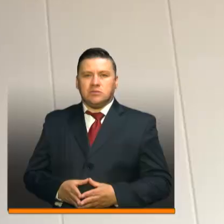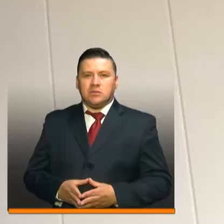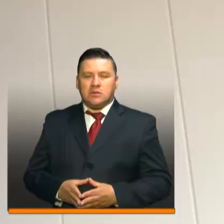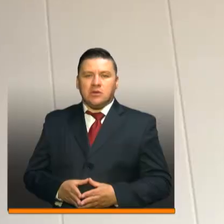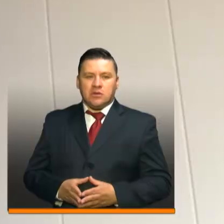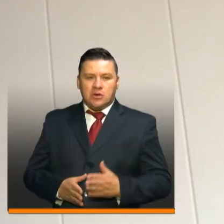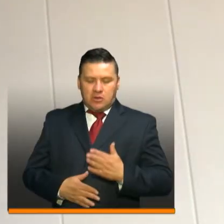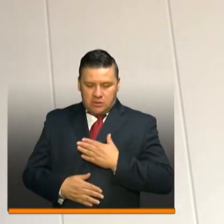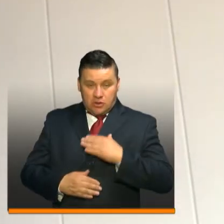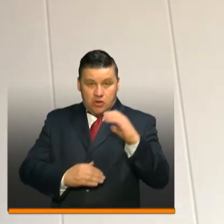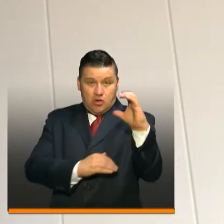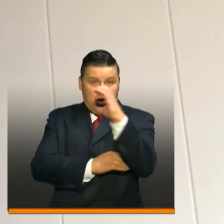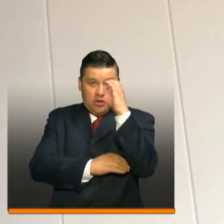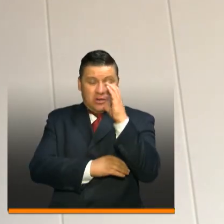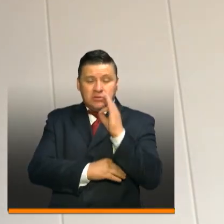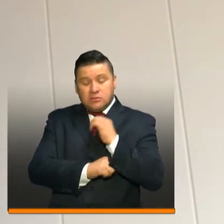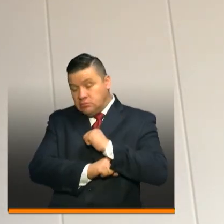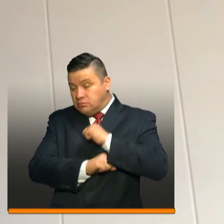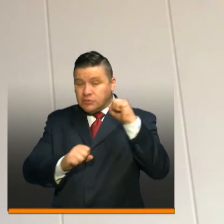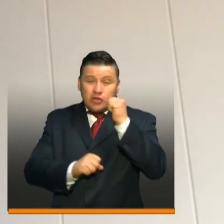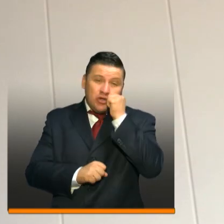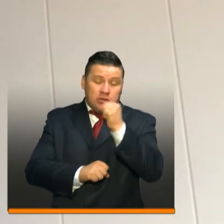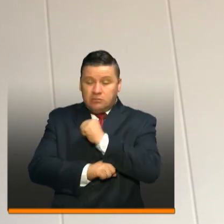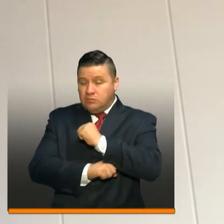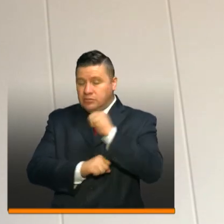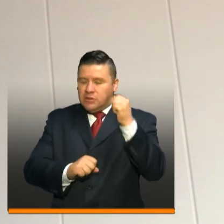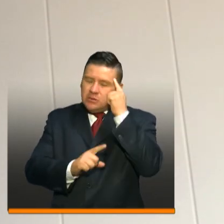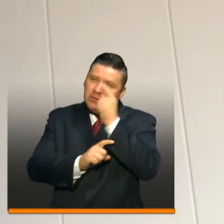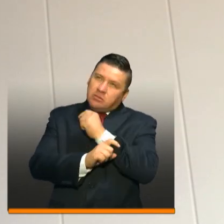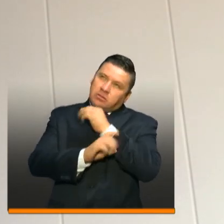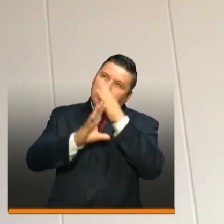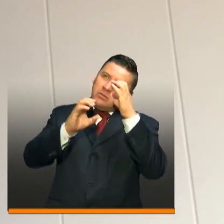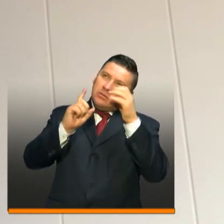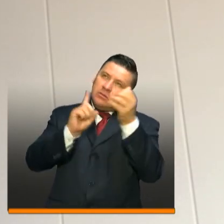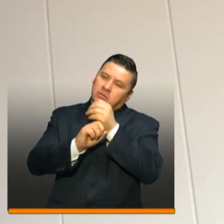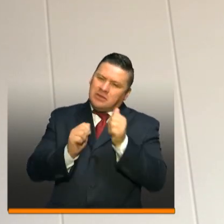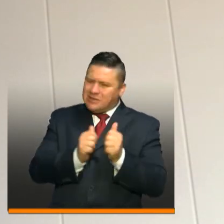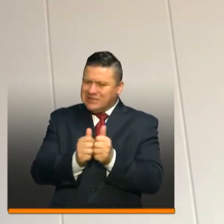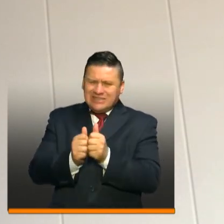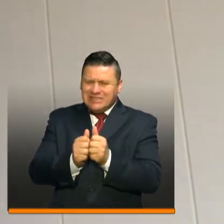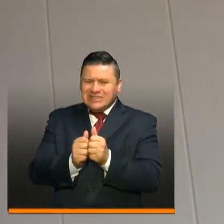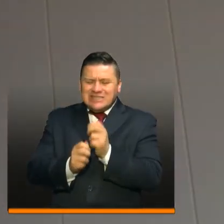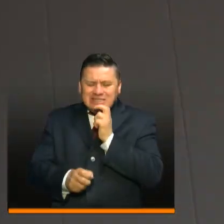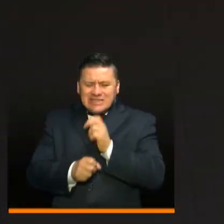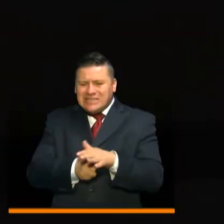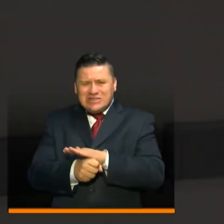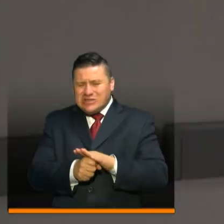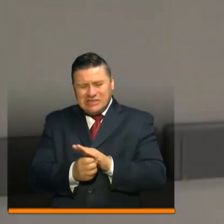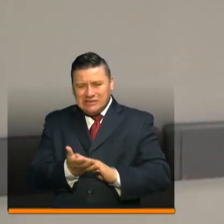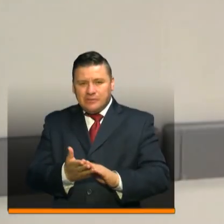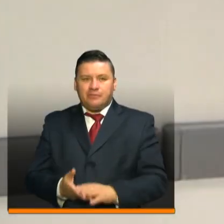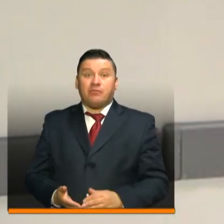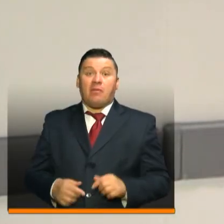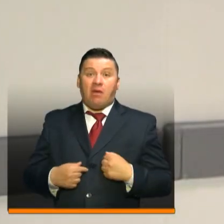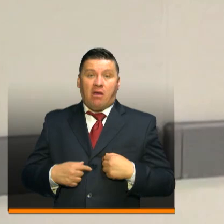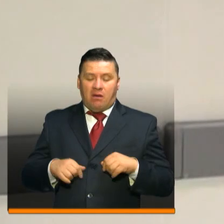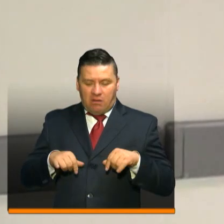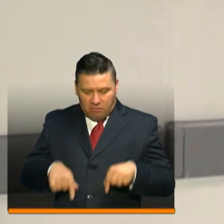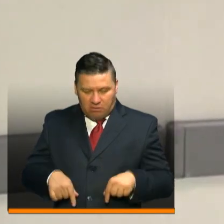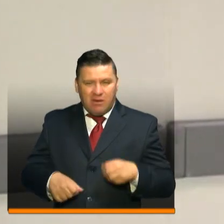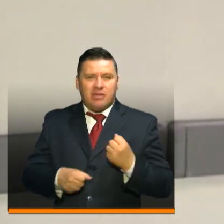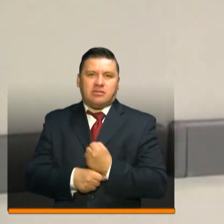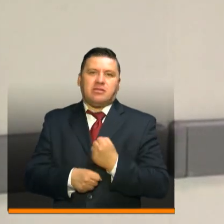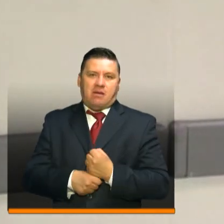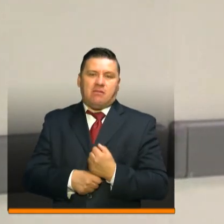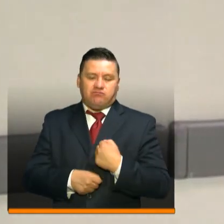Como colombiana, me levanto todos los días con la esperanza de que juntos superemos este difícil momento. Acá estamos, trabajando